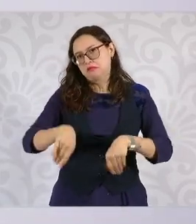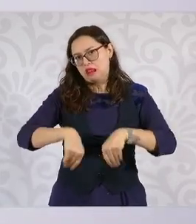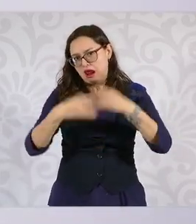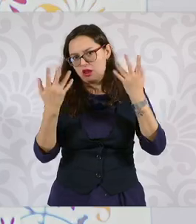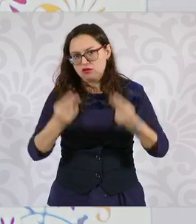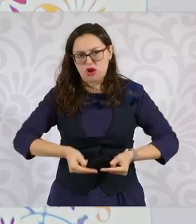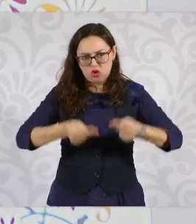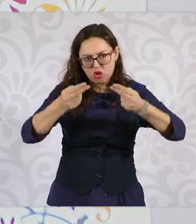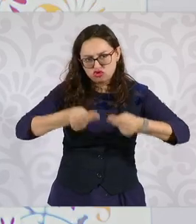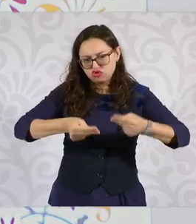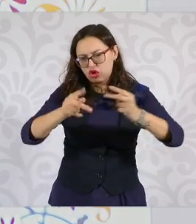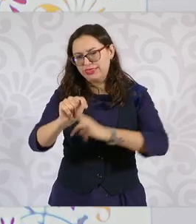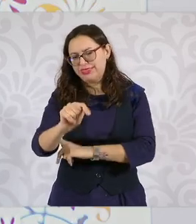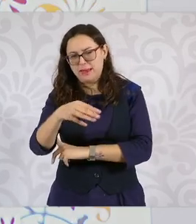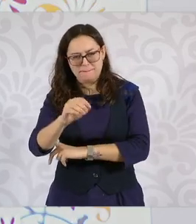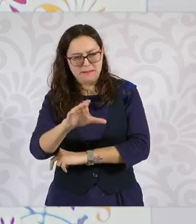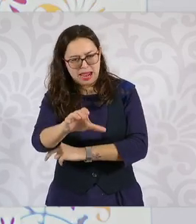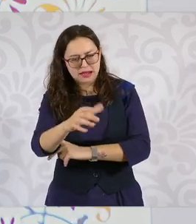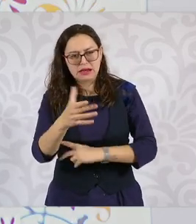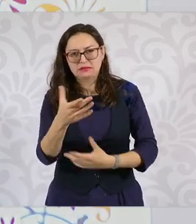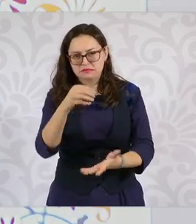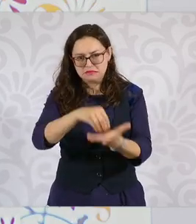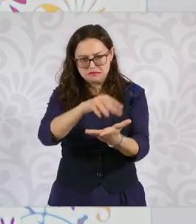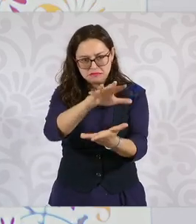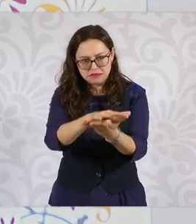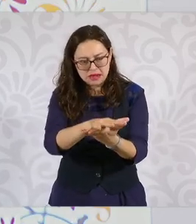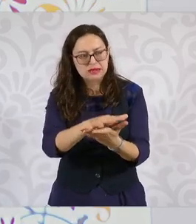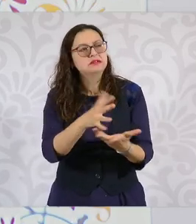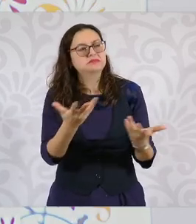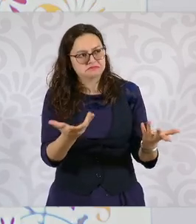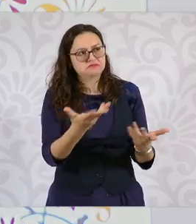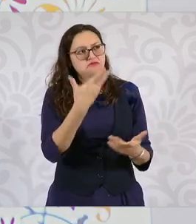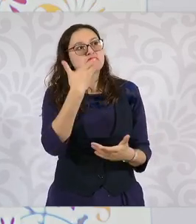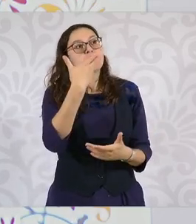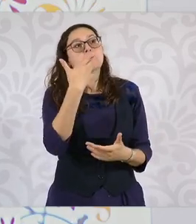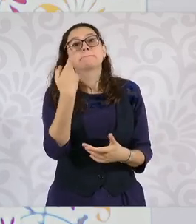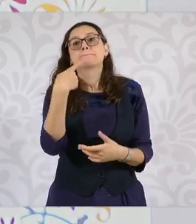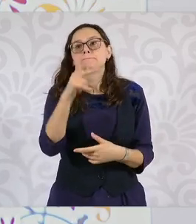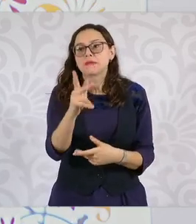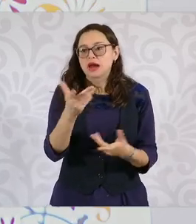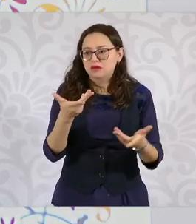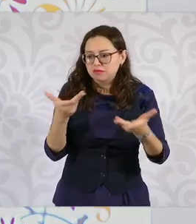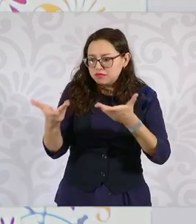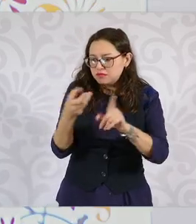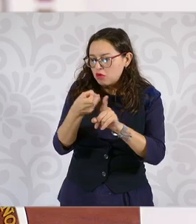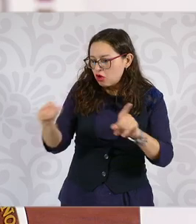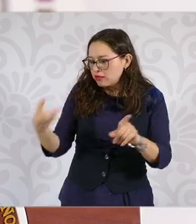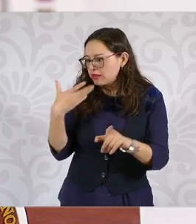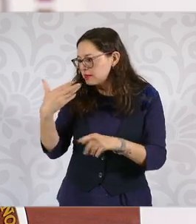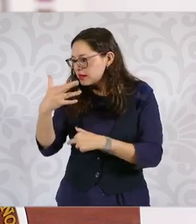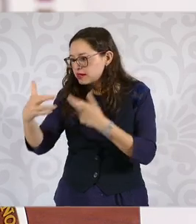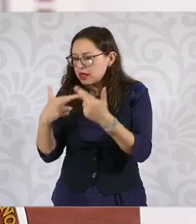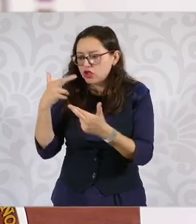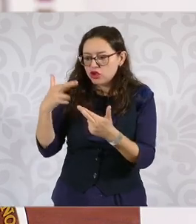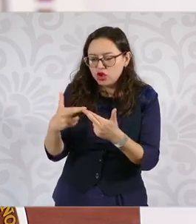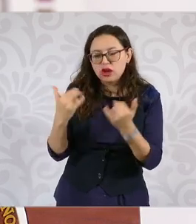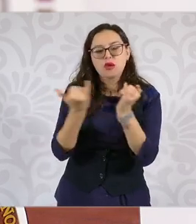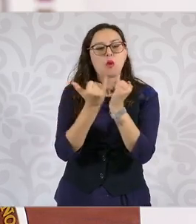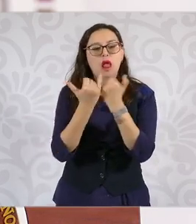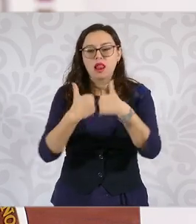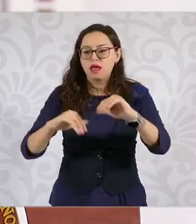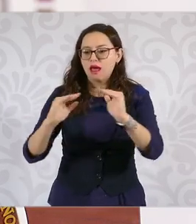una orientación de desarrollo regional, que las viviendas que vamos a construir estén